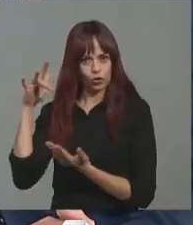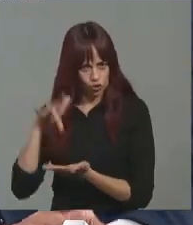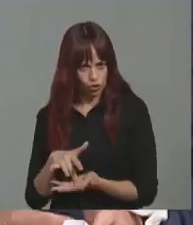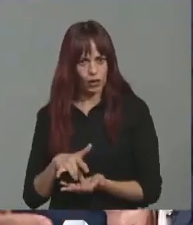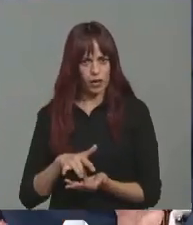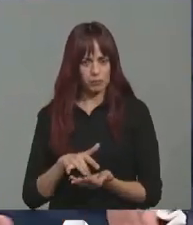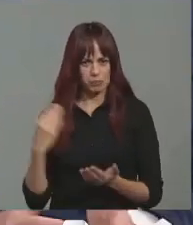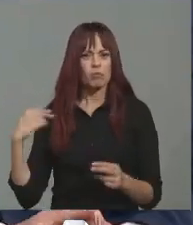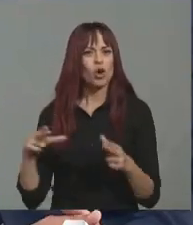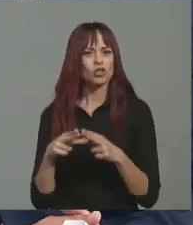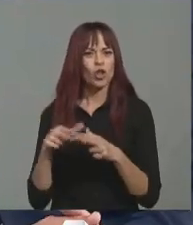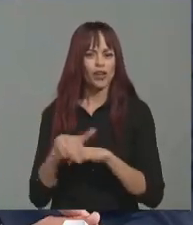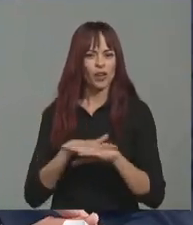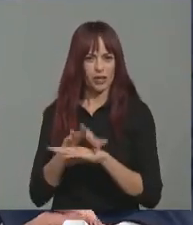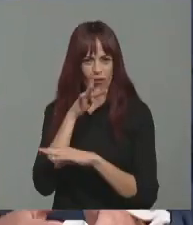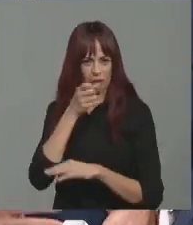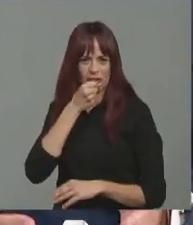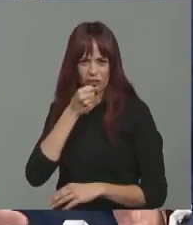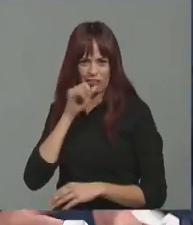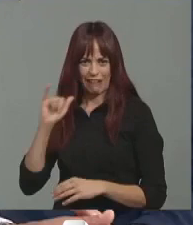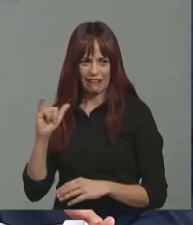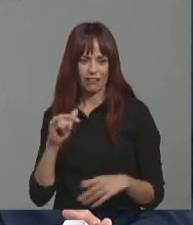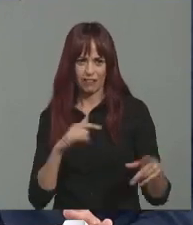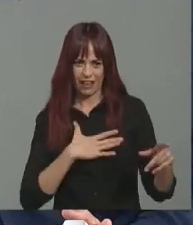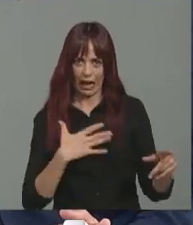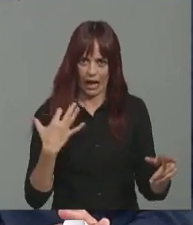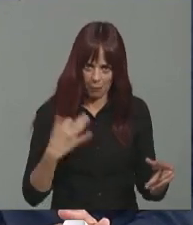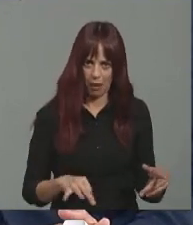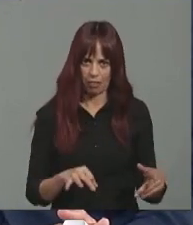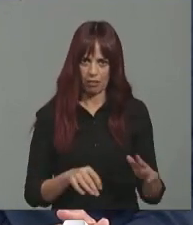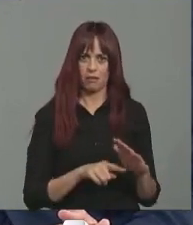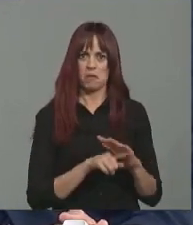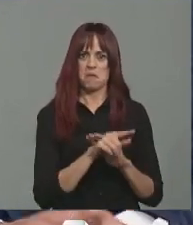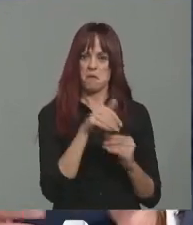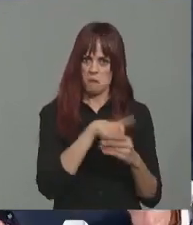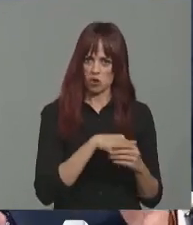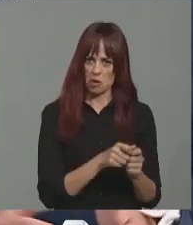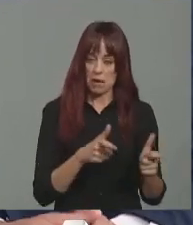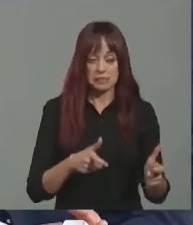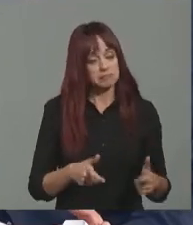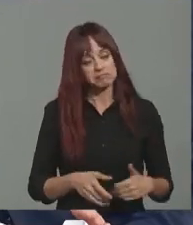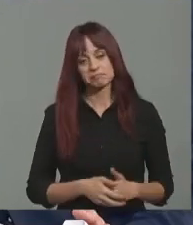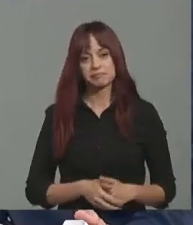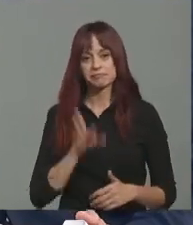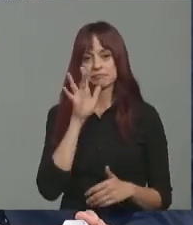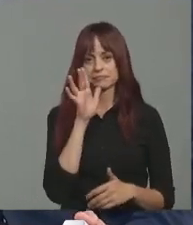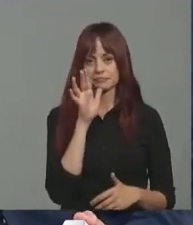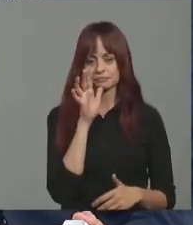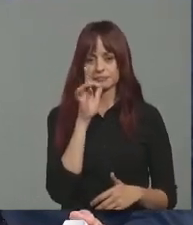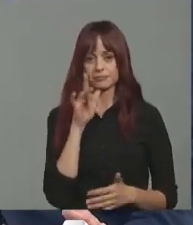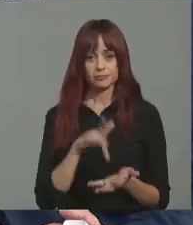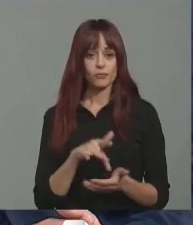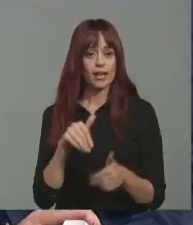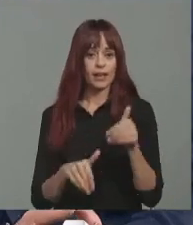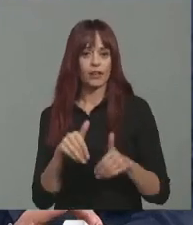con todos los socios de gobierno que tiene el Partido Socialista, aún sea capaz de avanzar en votos. Pero bueno, también es cierto que ahora tenemos unas elecciones